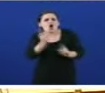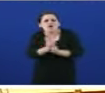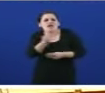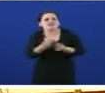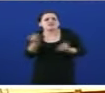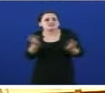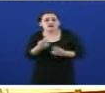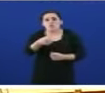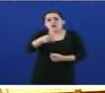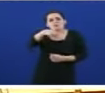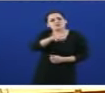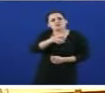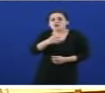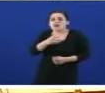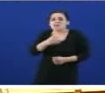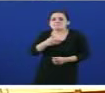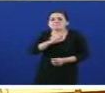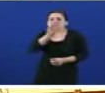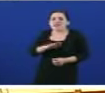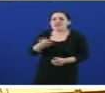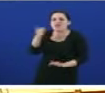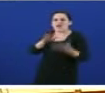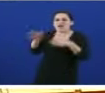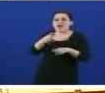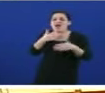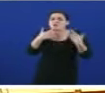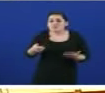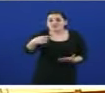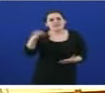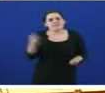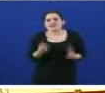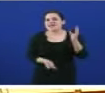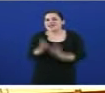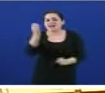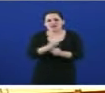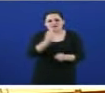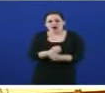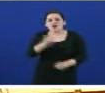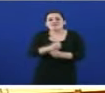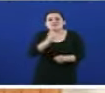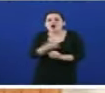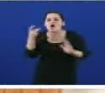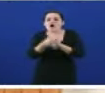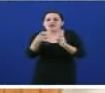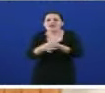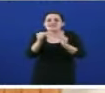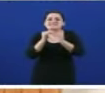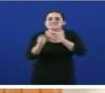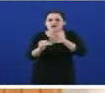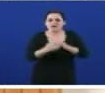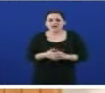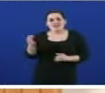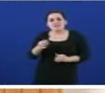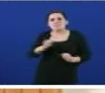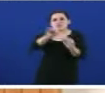claramente evasivas. Neste momento, hai que crear emprego. Emprego de máis calidade, máis estável. Hai que proteger o emprego que